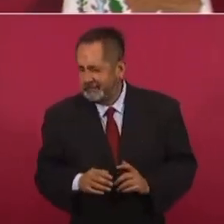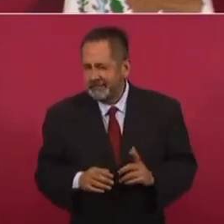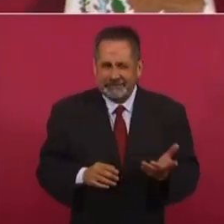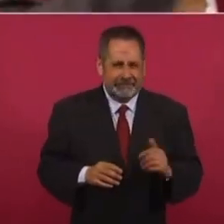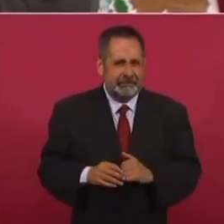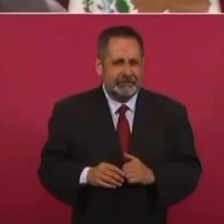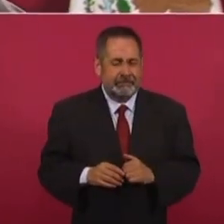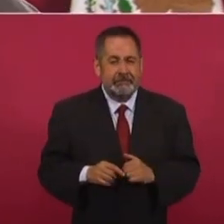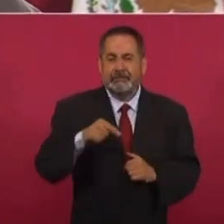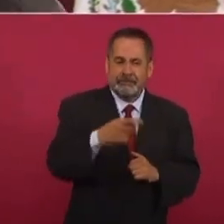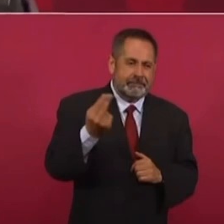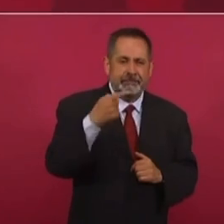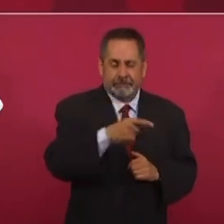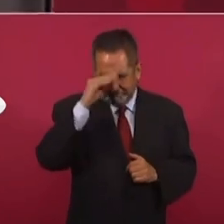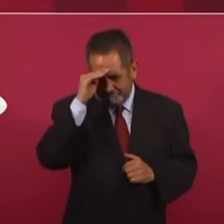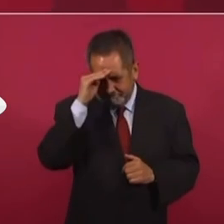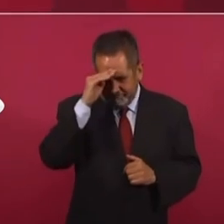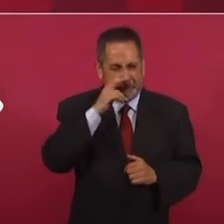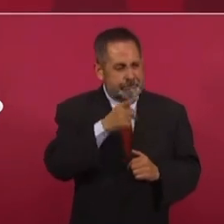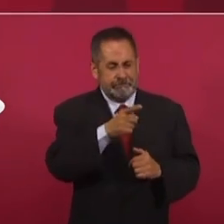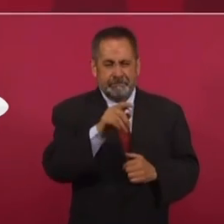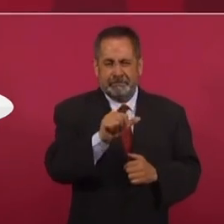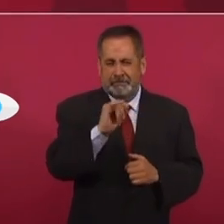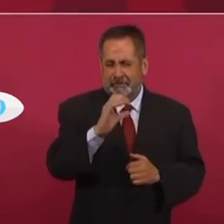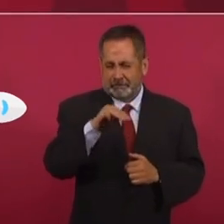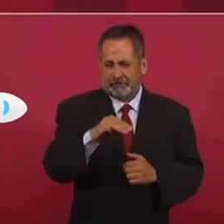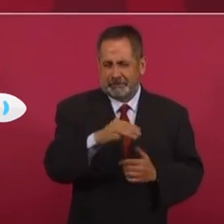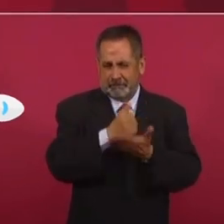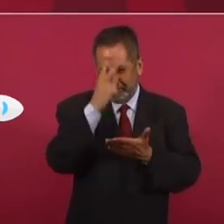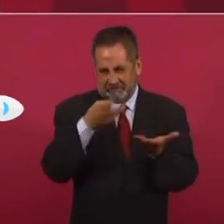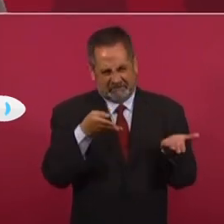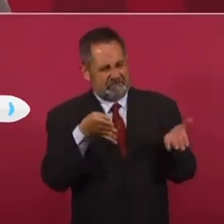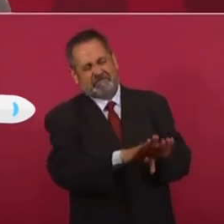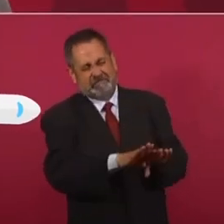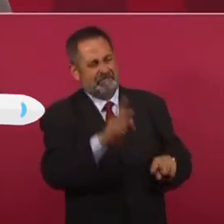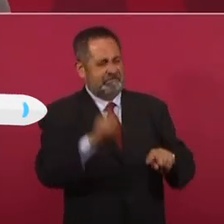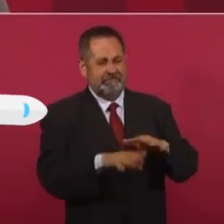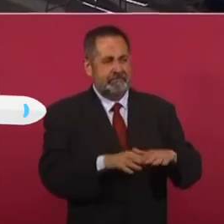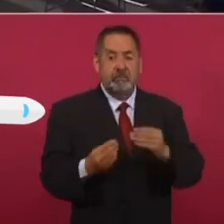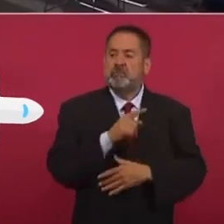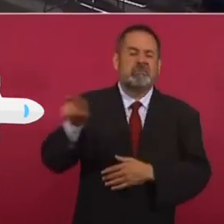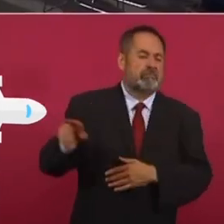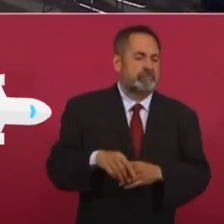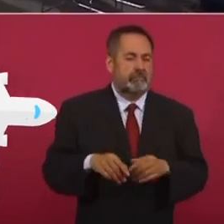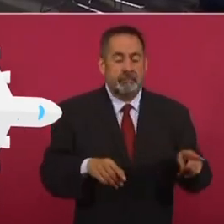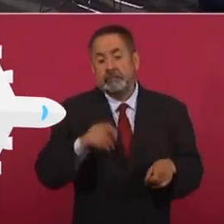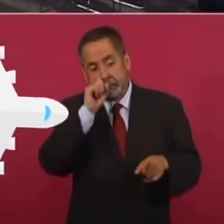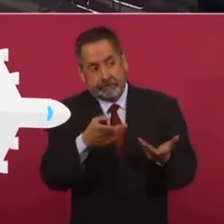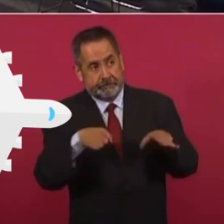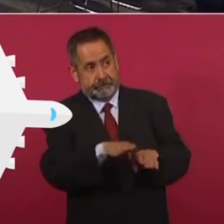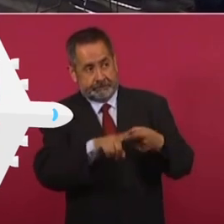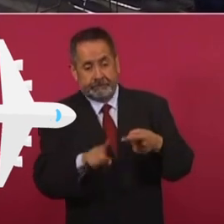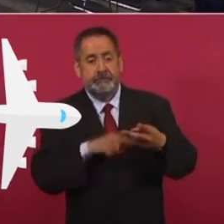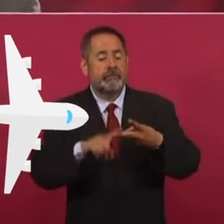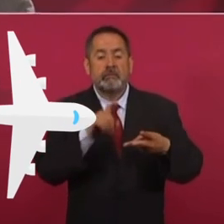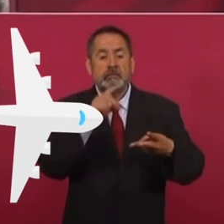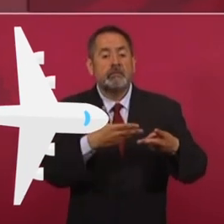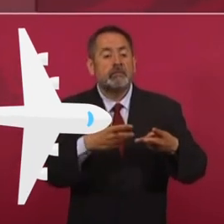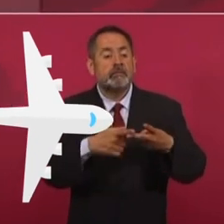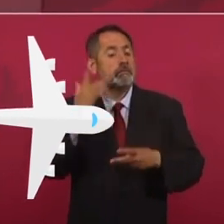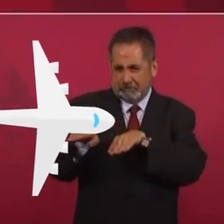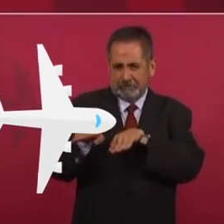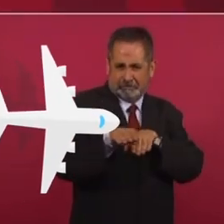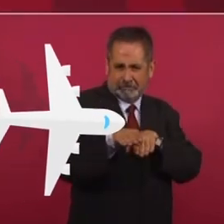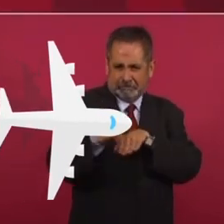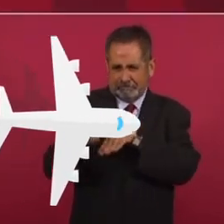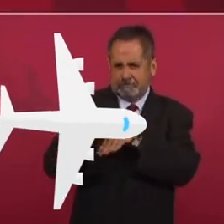tenían que decidir cerrar el actual aeropuerto. Y no solo el actual aeropuerto, cerrar también el aeropuerto de